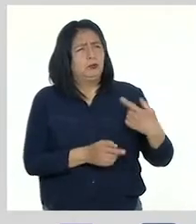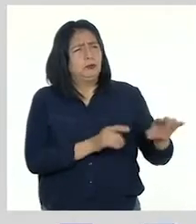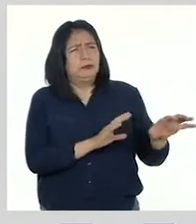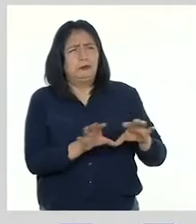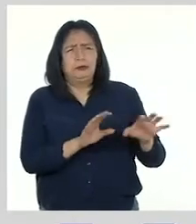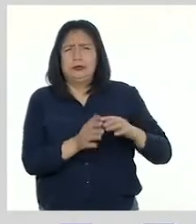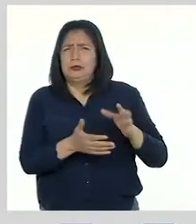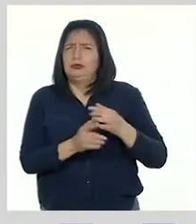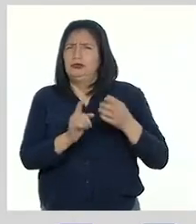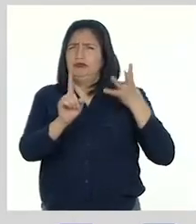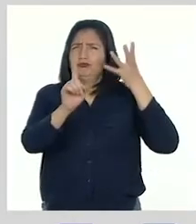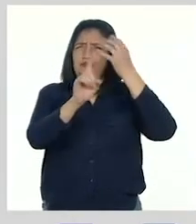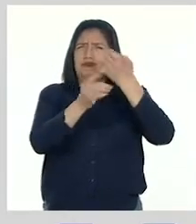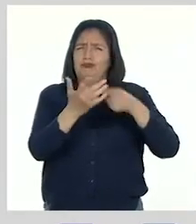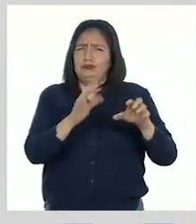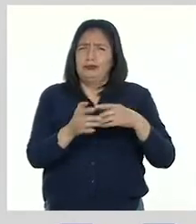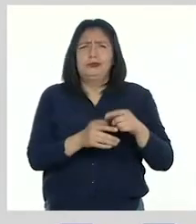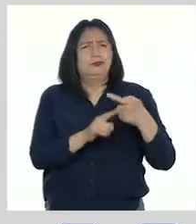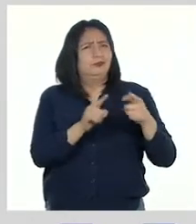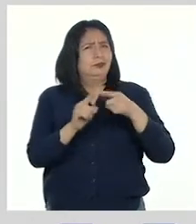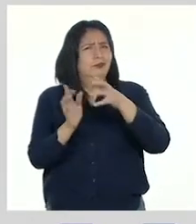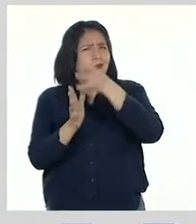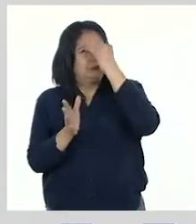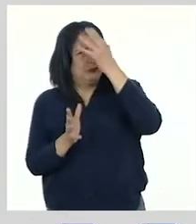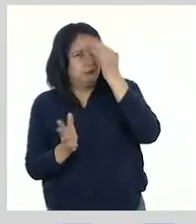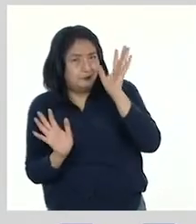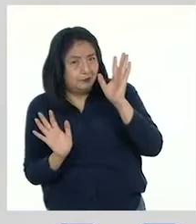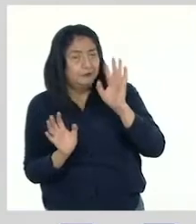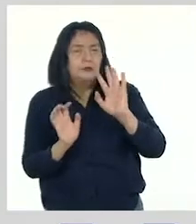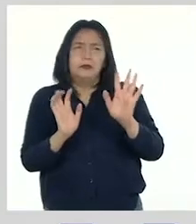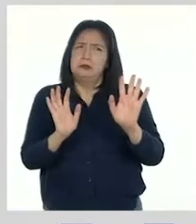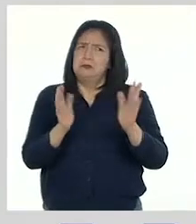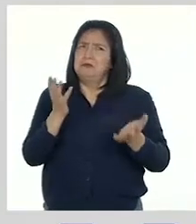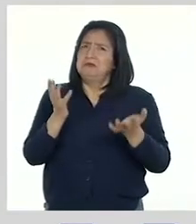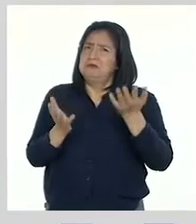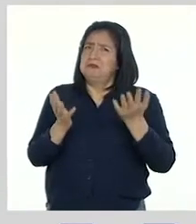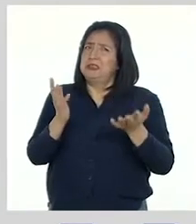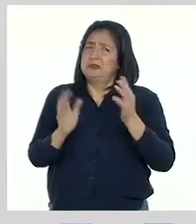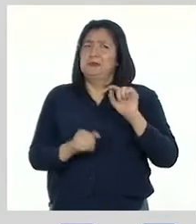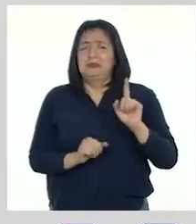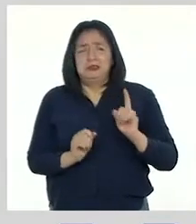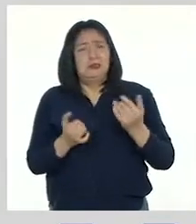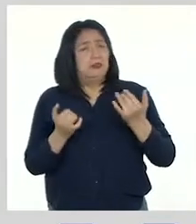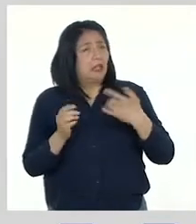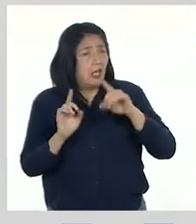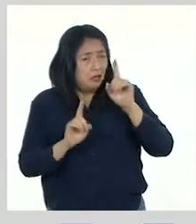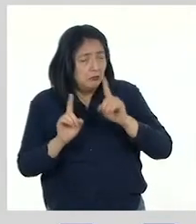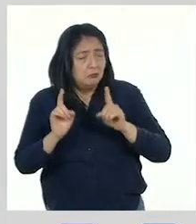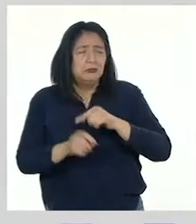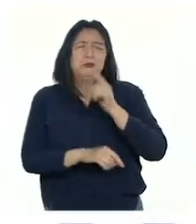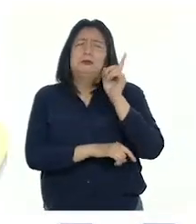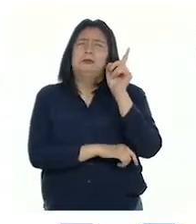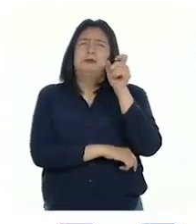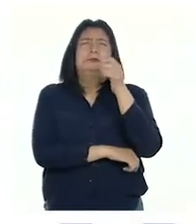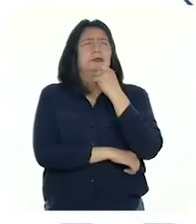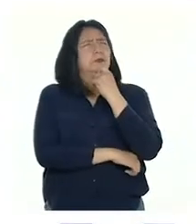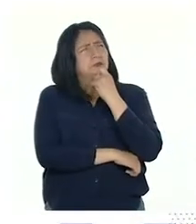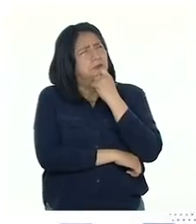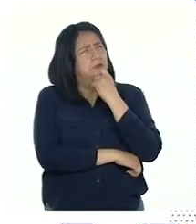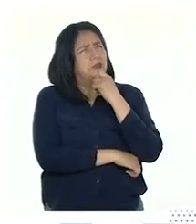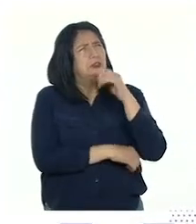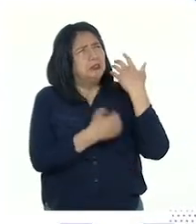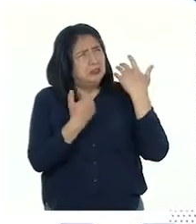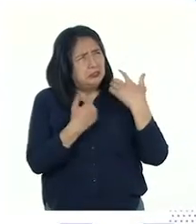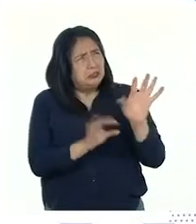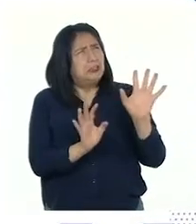diferentes retos que nos han permitido lograr distintos aprendizajes. Es probable que en algún momento te hayas preguntado, ¿he